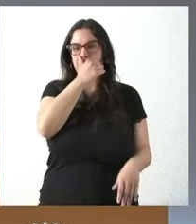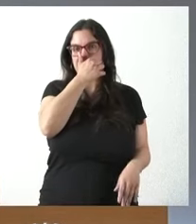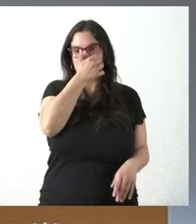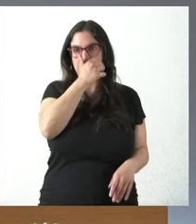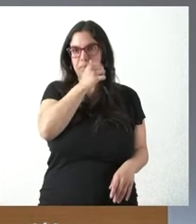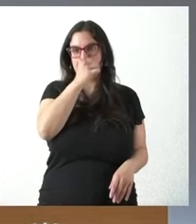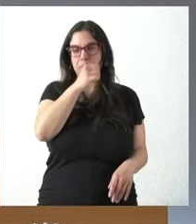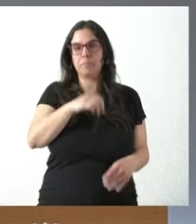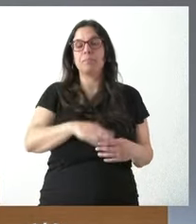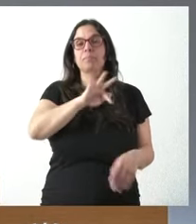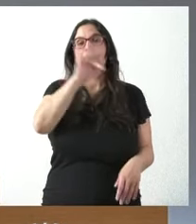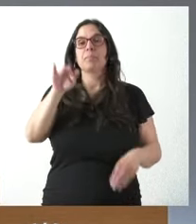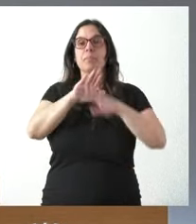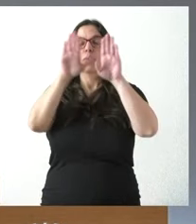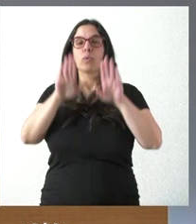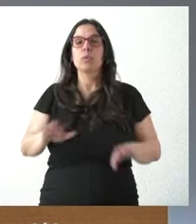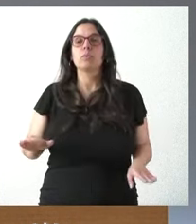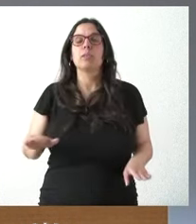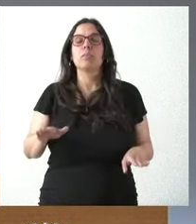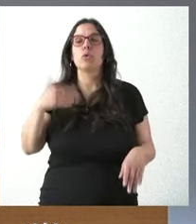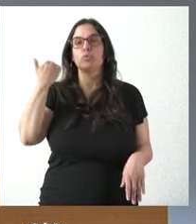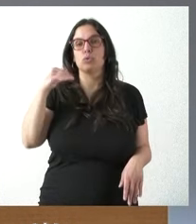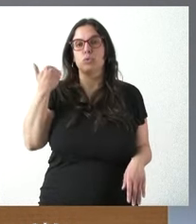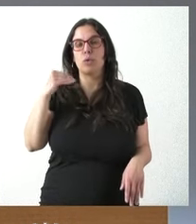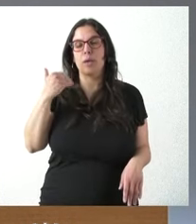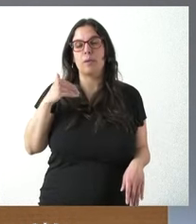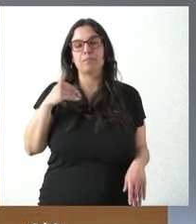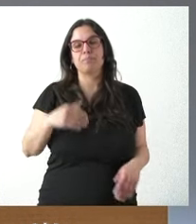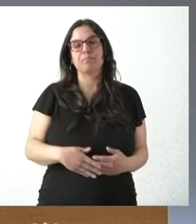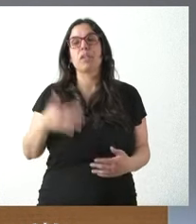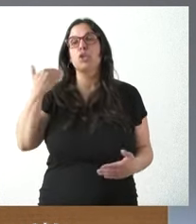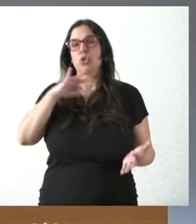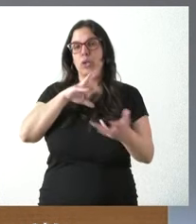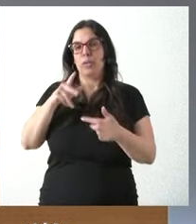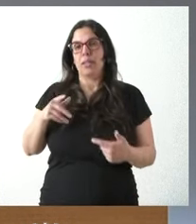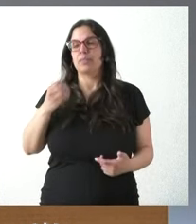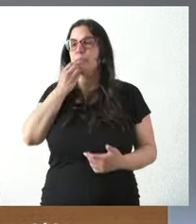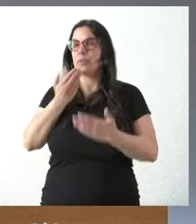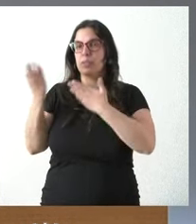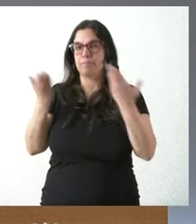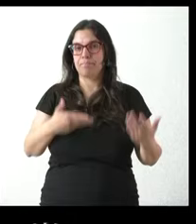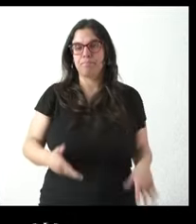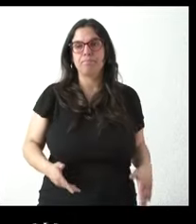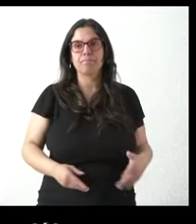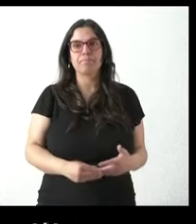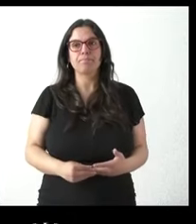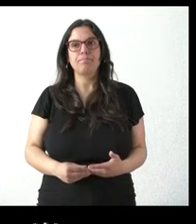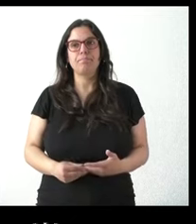pues vamos a cerrar este turno hoy en Soria con Encarna Muñoz de Soria Noticias cuando quieras Encarna